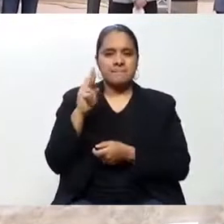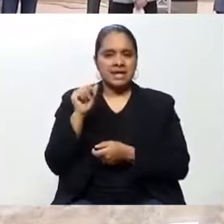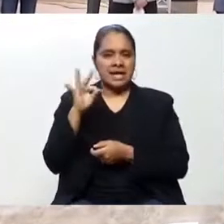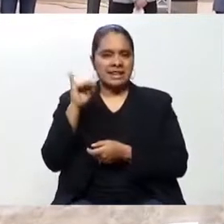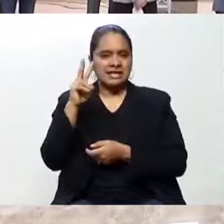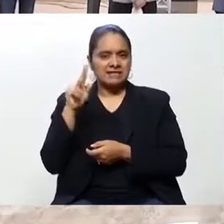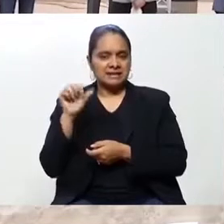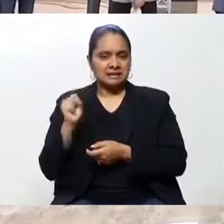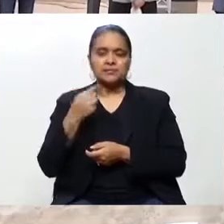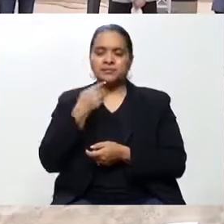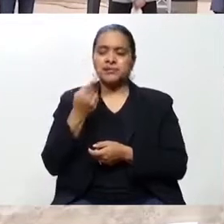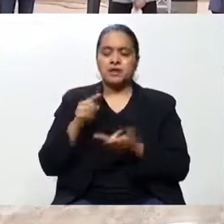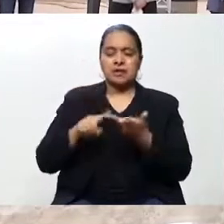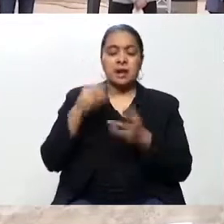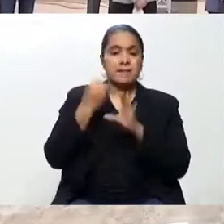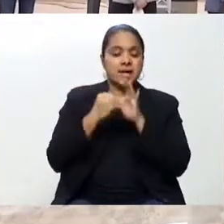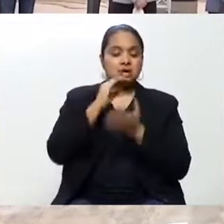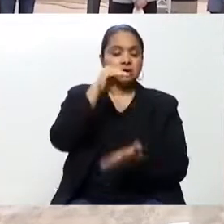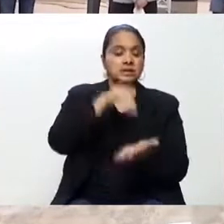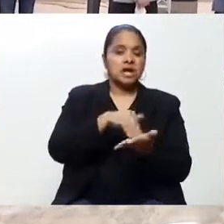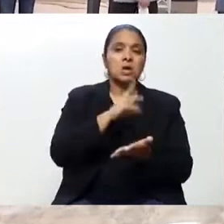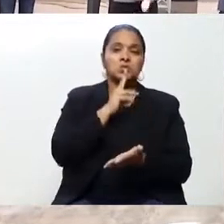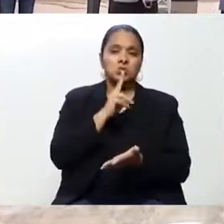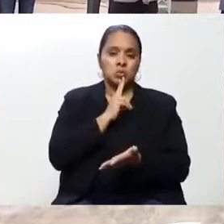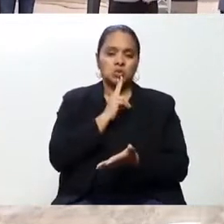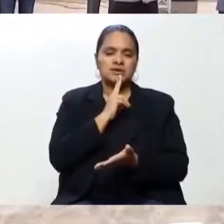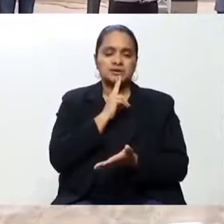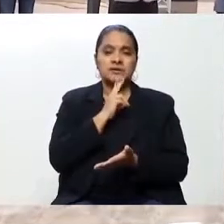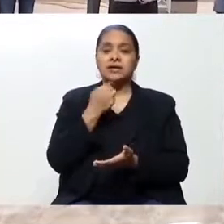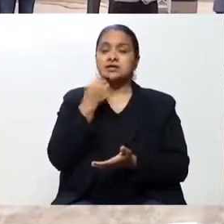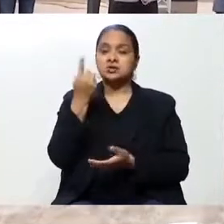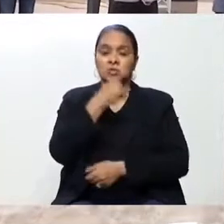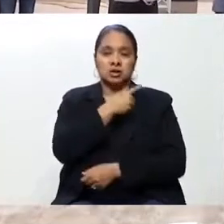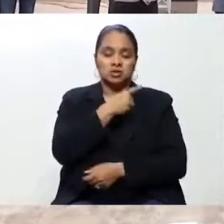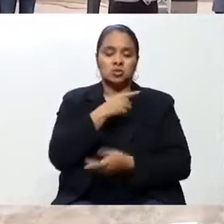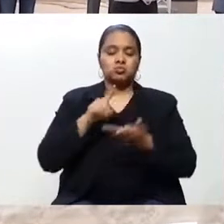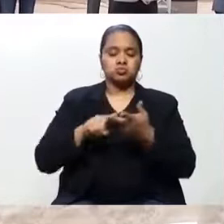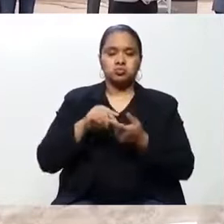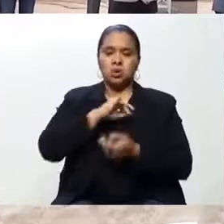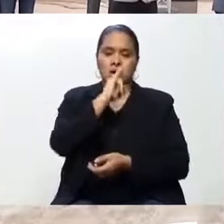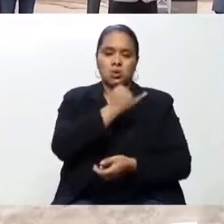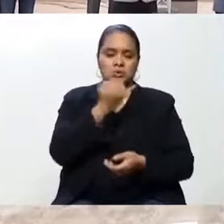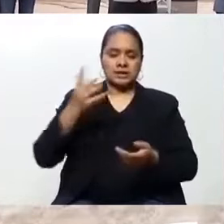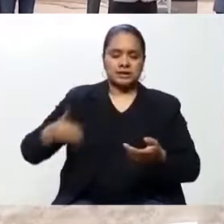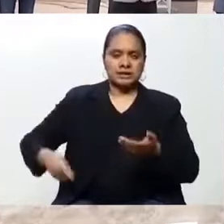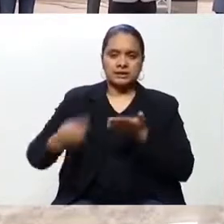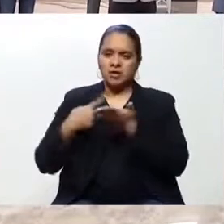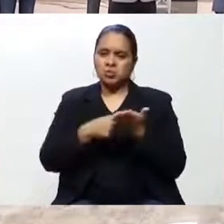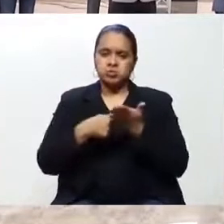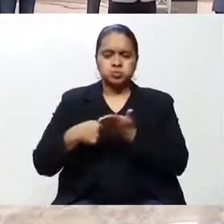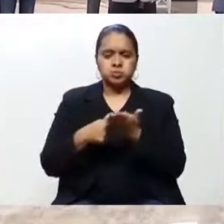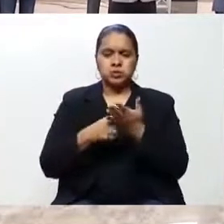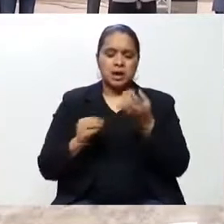manera, el Banco Central de Honduras, con su directorio, jugado un papel sumamente importante.